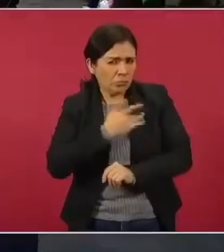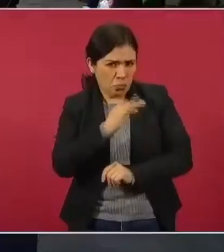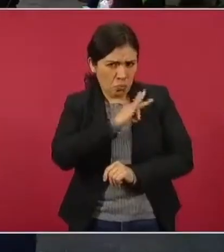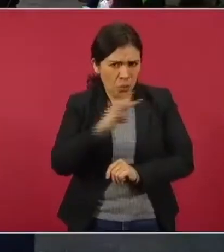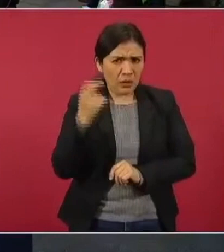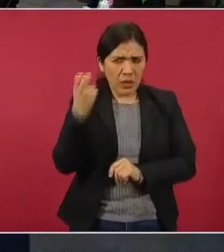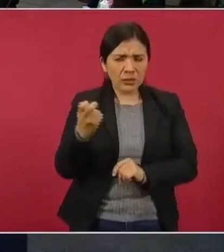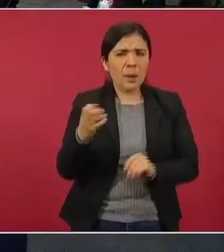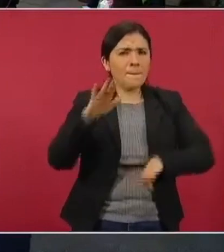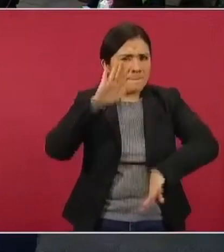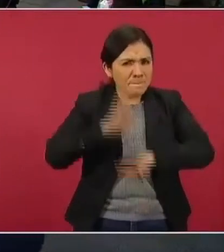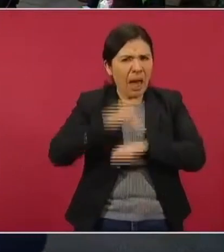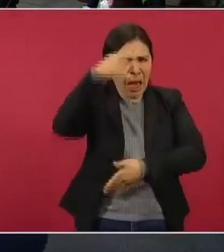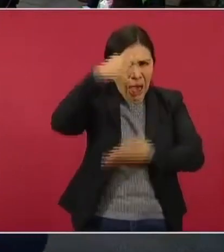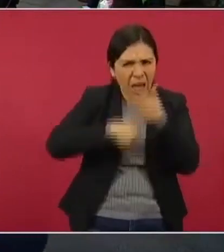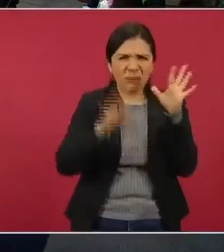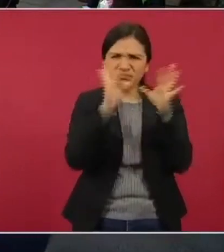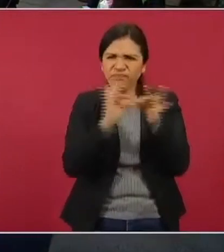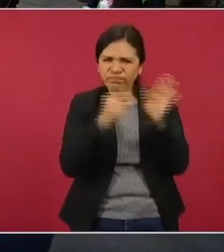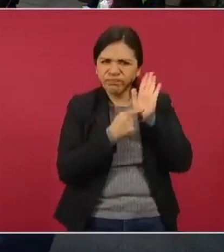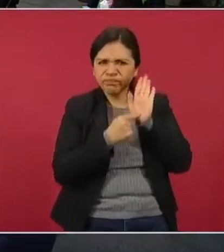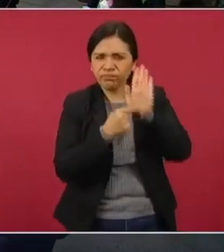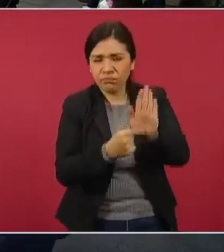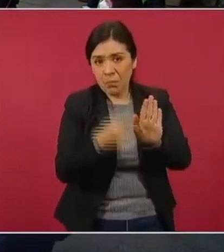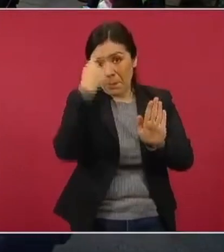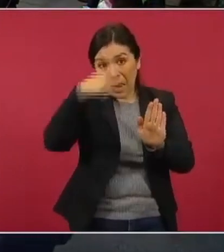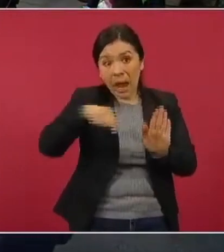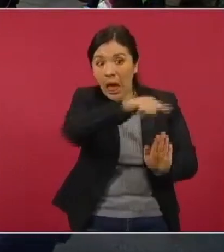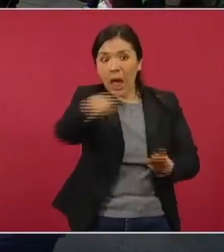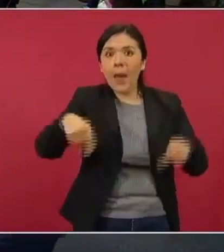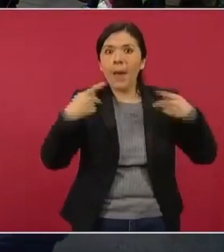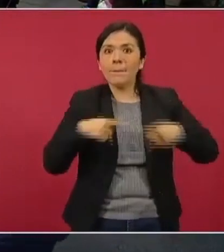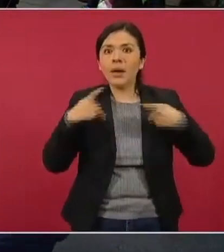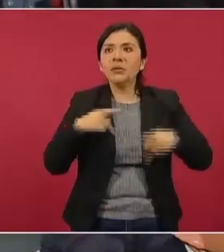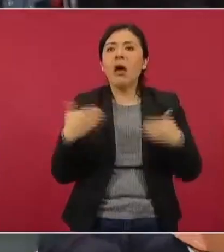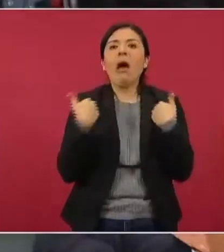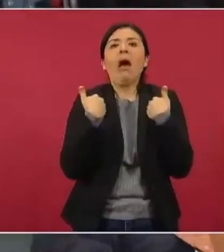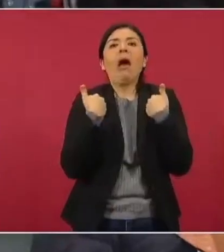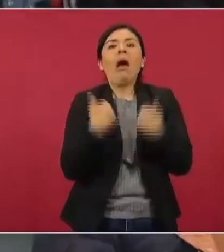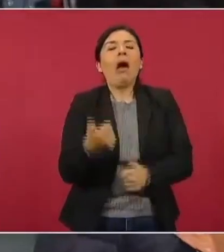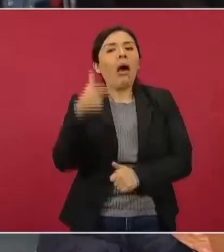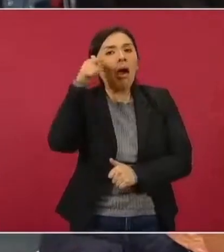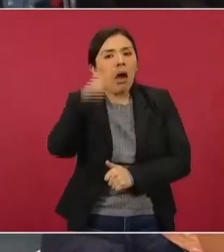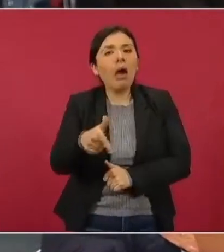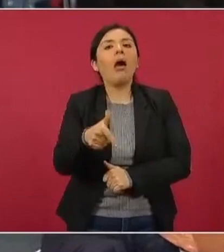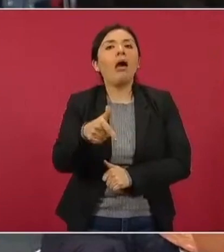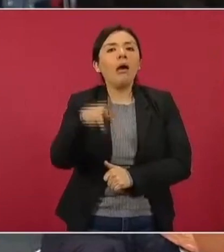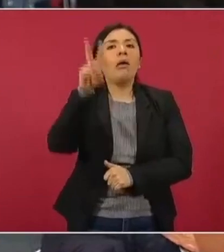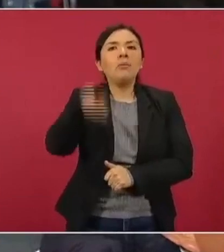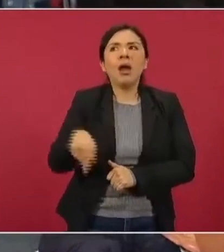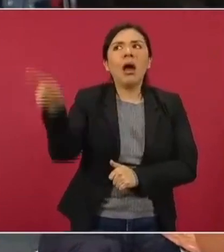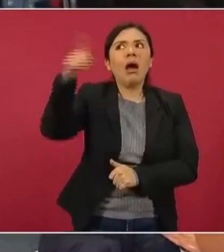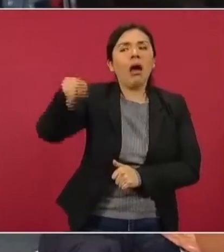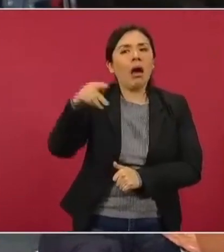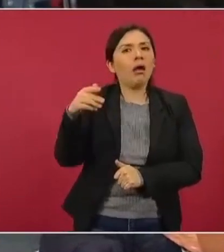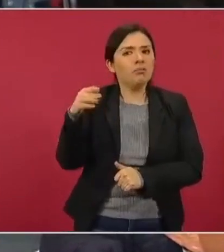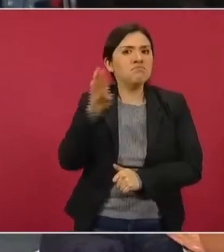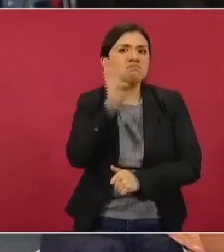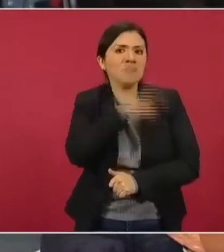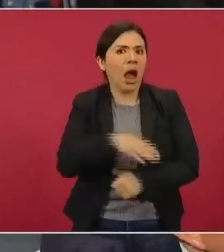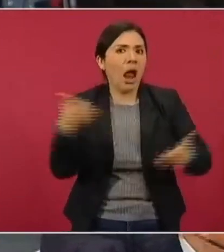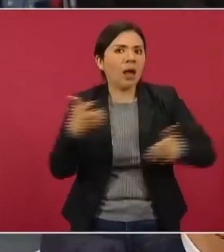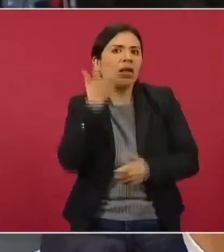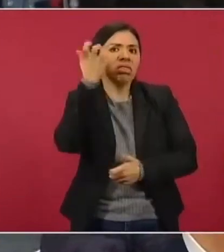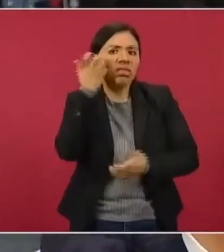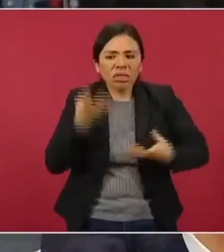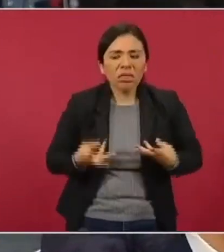manera pormenorizada para que la gente le quede claro cuál es el gasto de los consejeros electorales, en qué se está gastando el